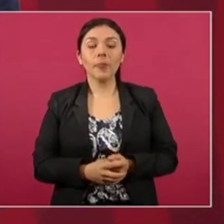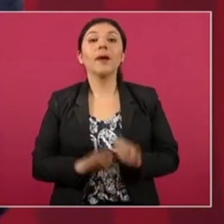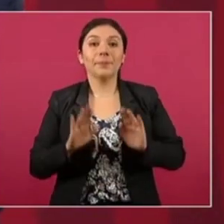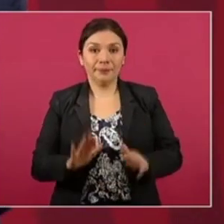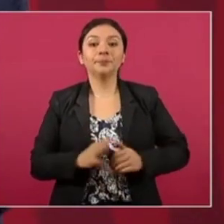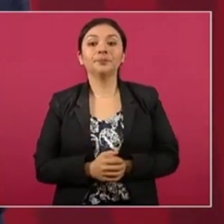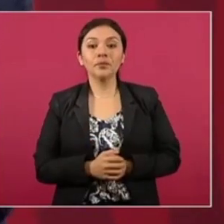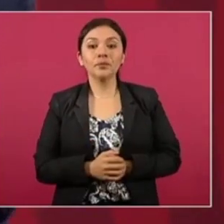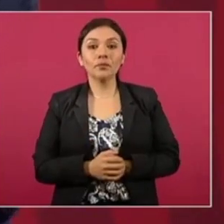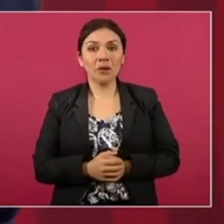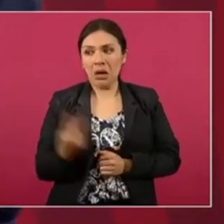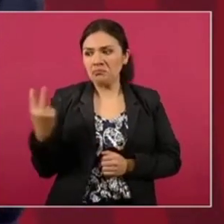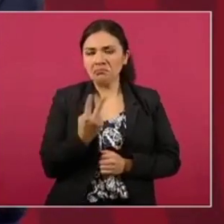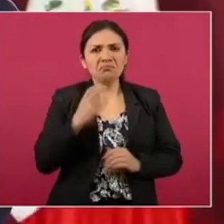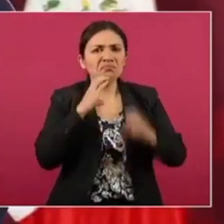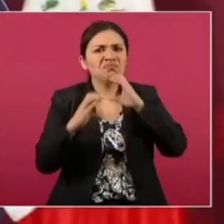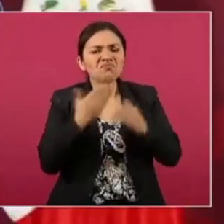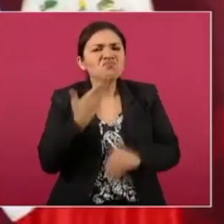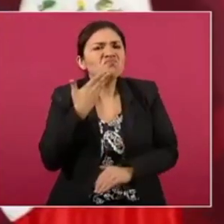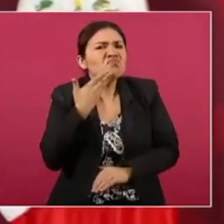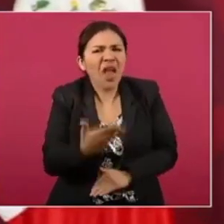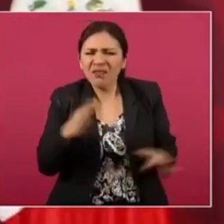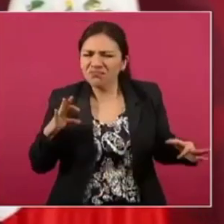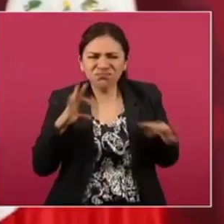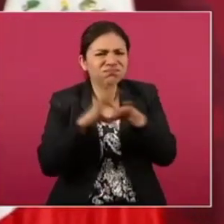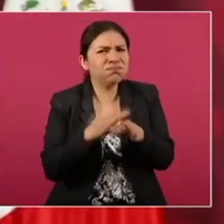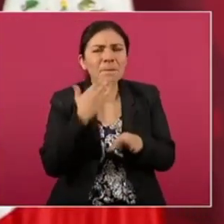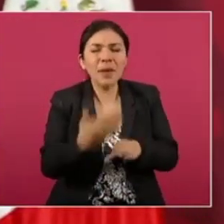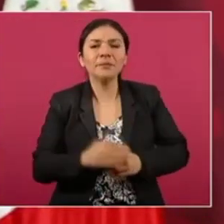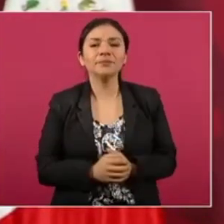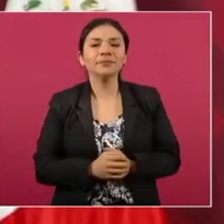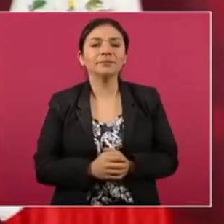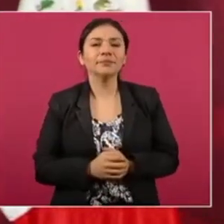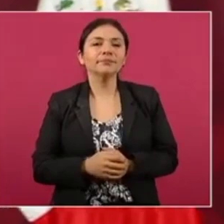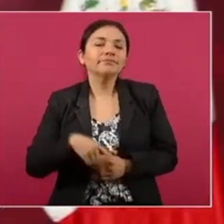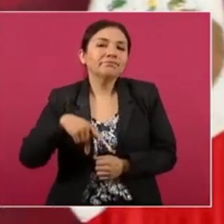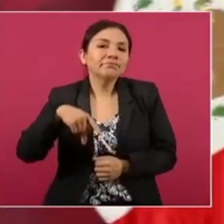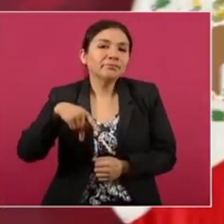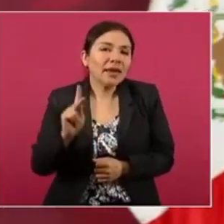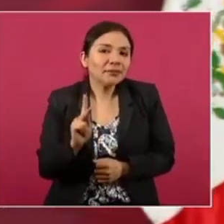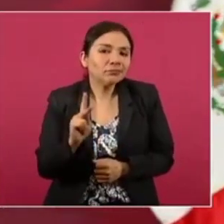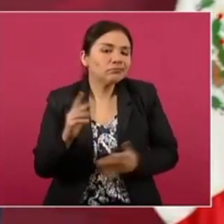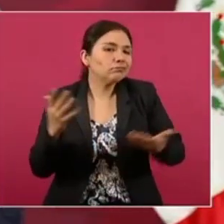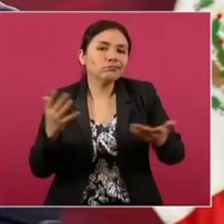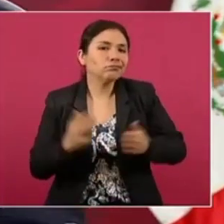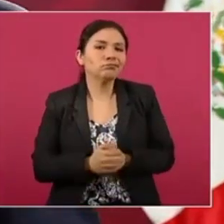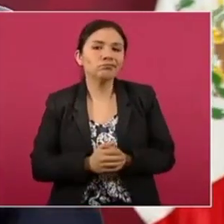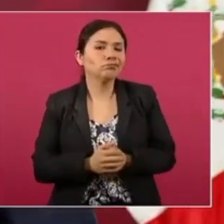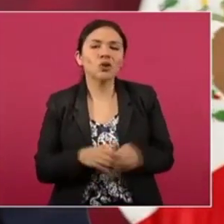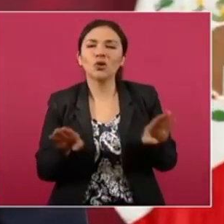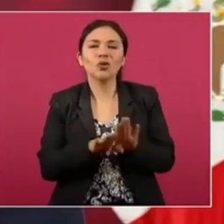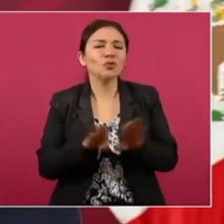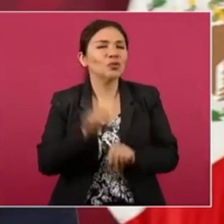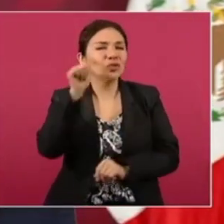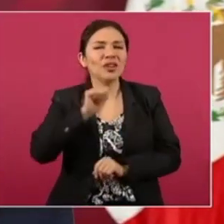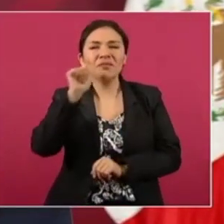y había buena relación, pero los, como siempre, los halcones,